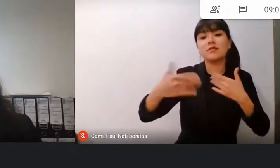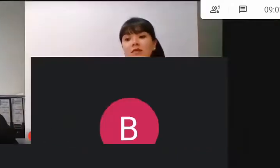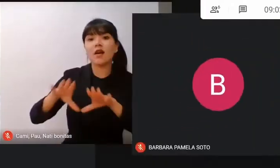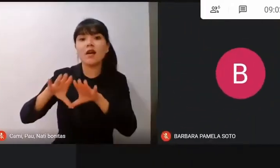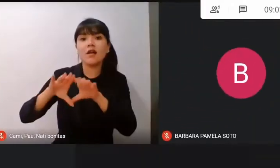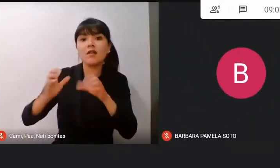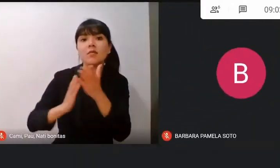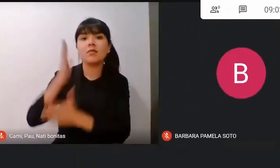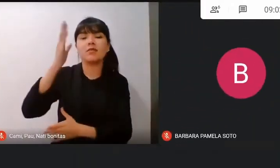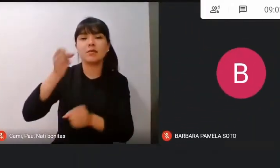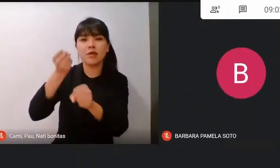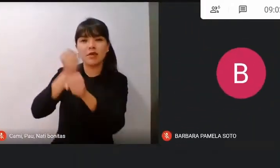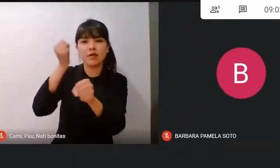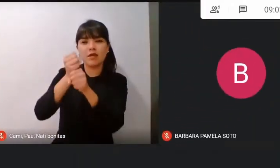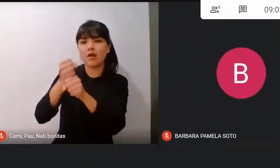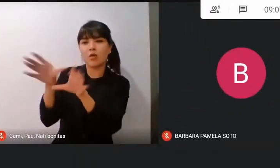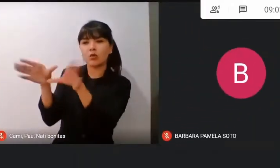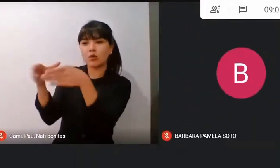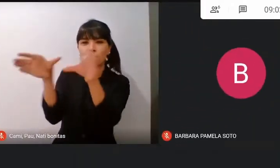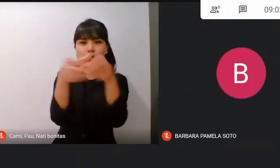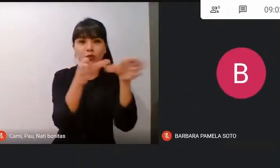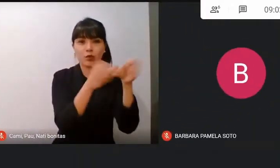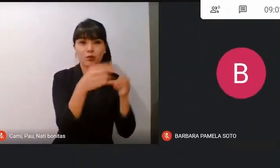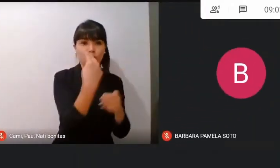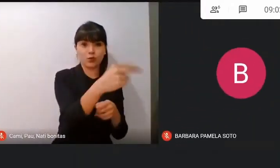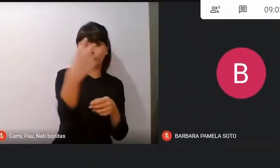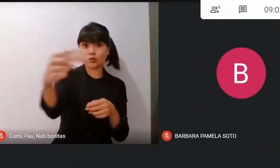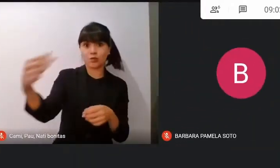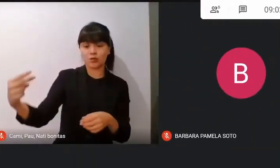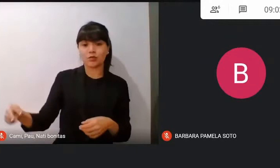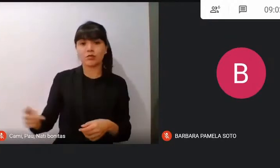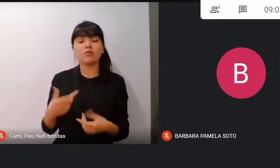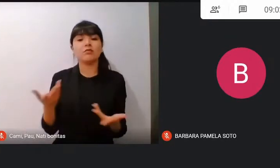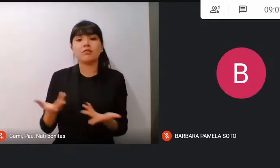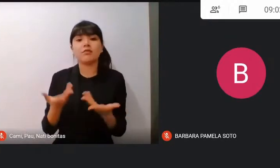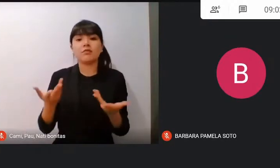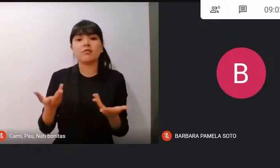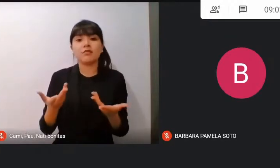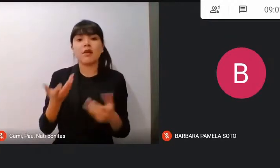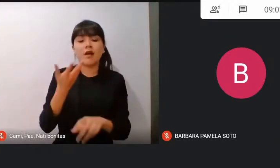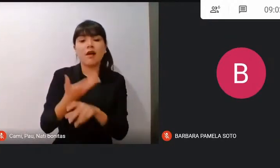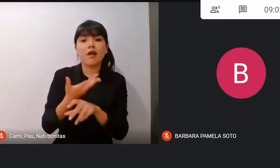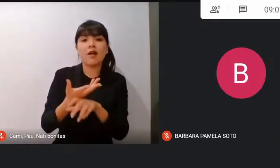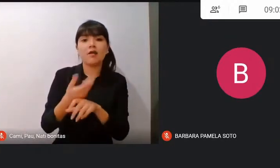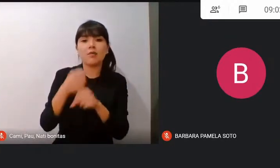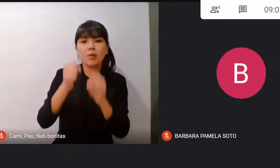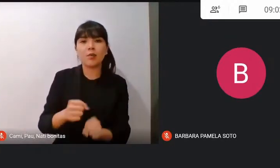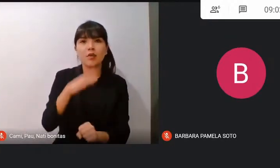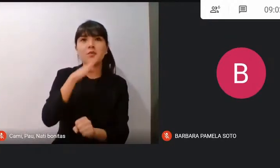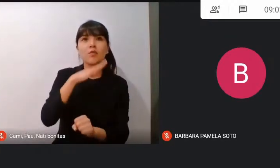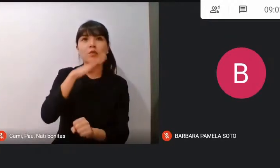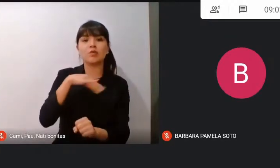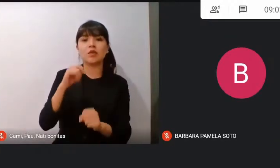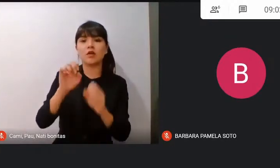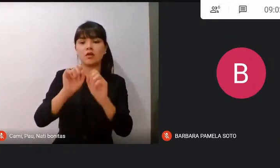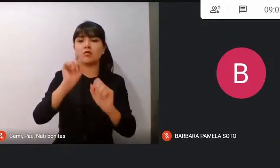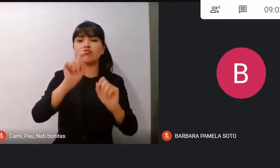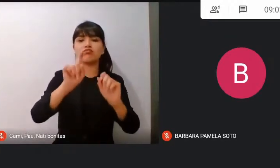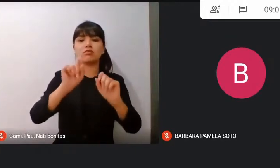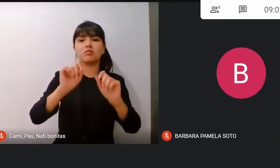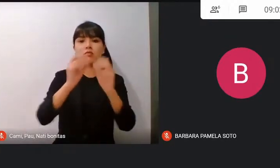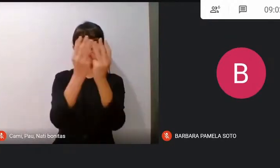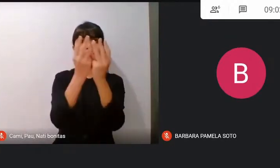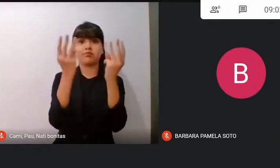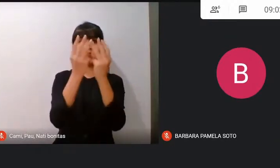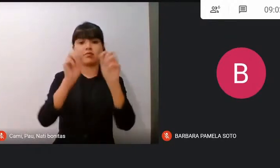mesas de trabajo, nos podremos encontrar con, utilizando nuestro link enviado